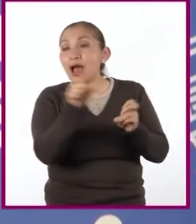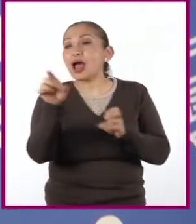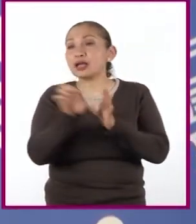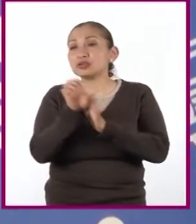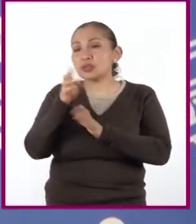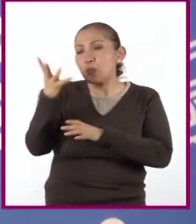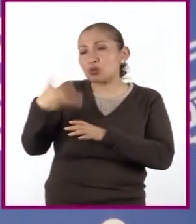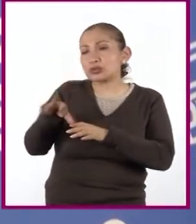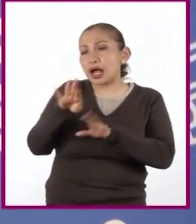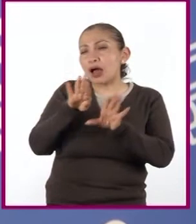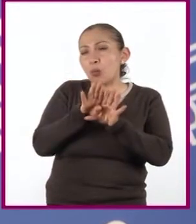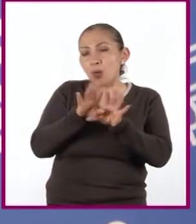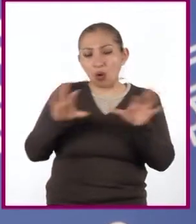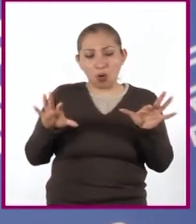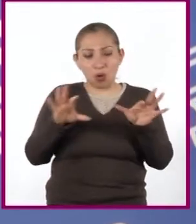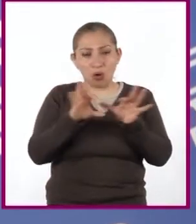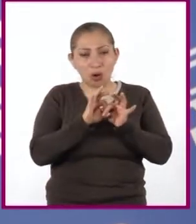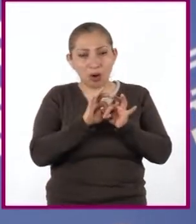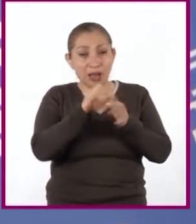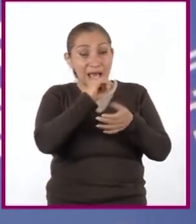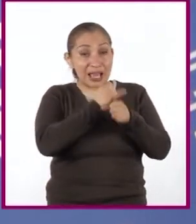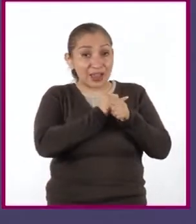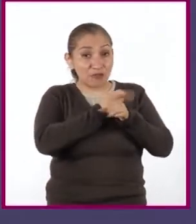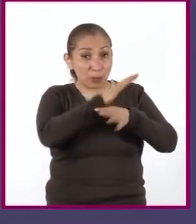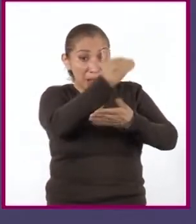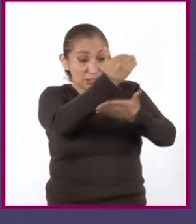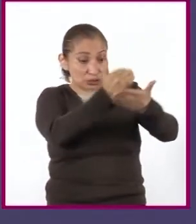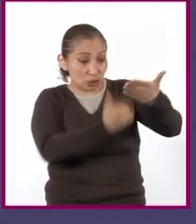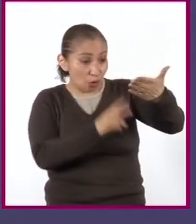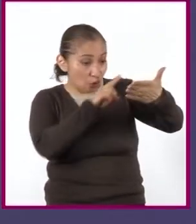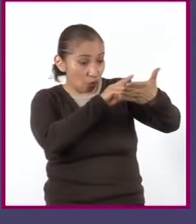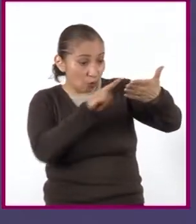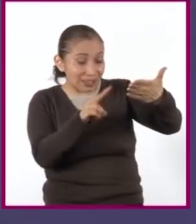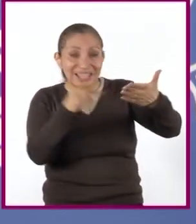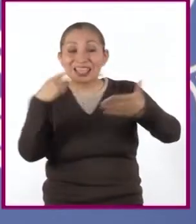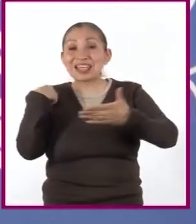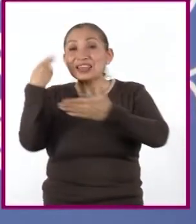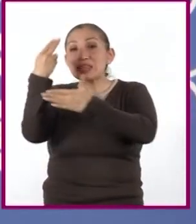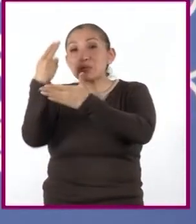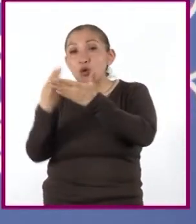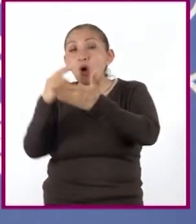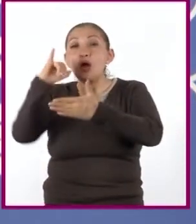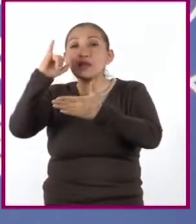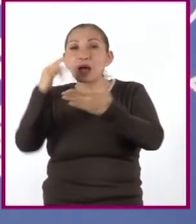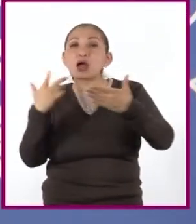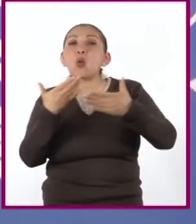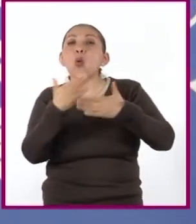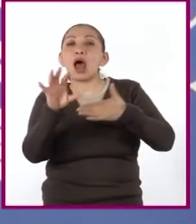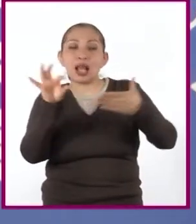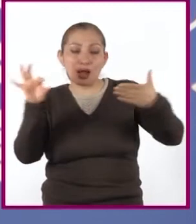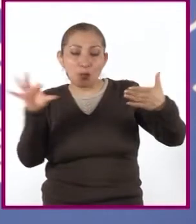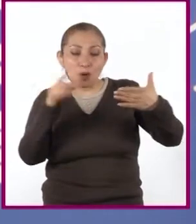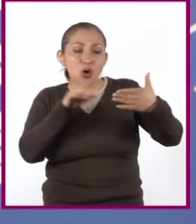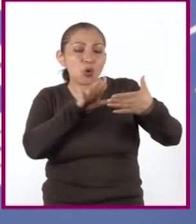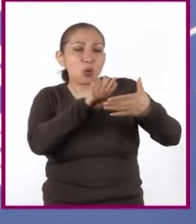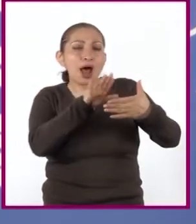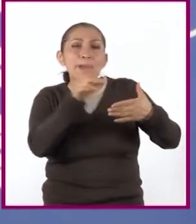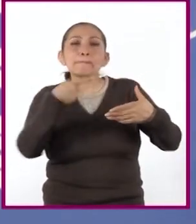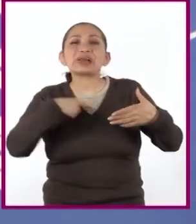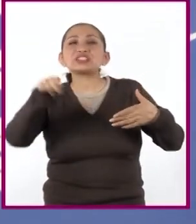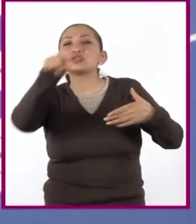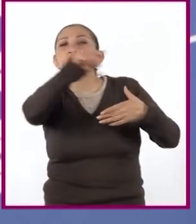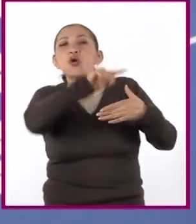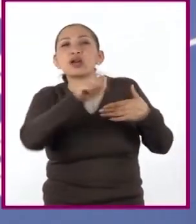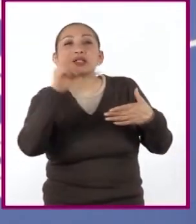establecer una relación muy cercana entre la información y los gráficos. Y debemos siempre tener en mente a qué tipo de lectores